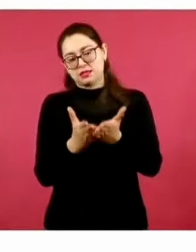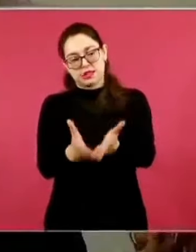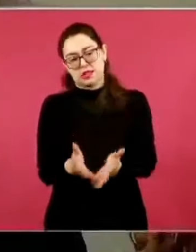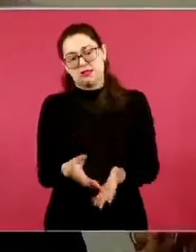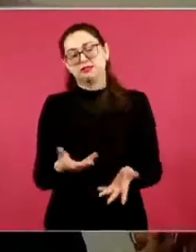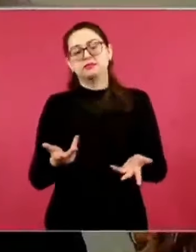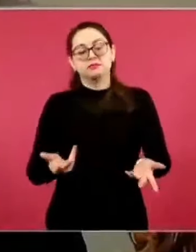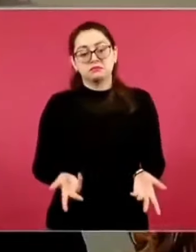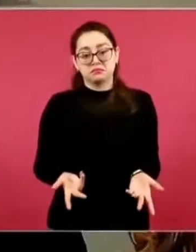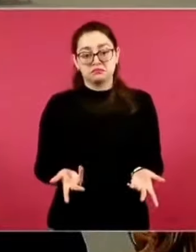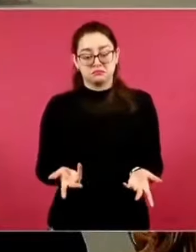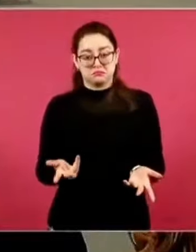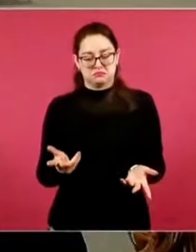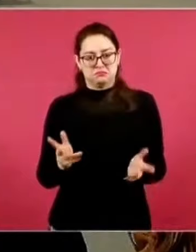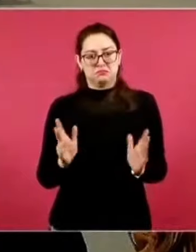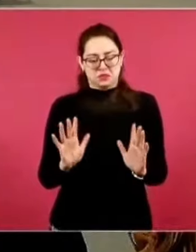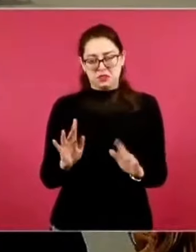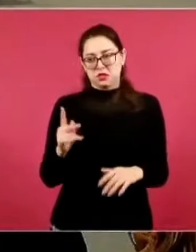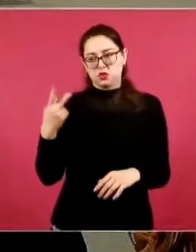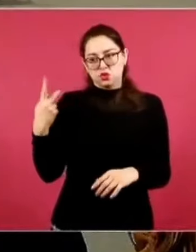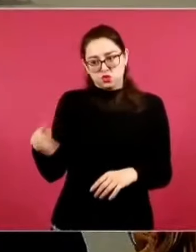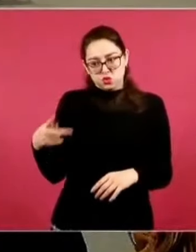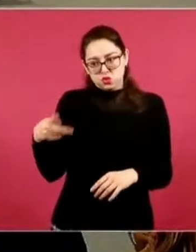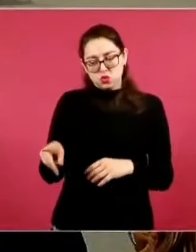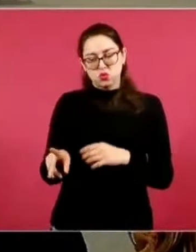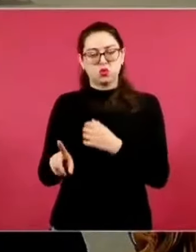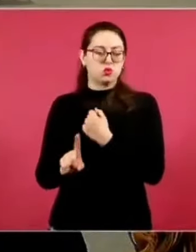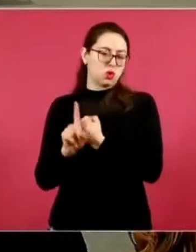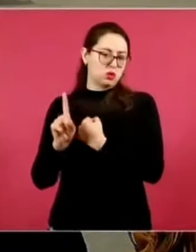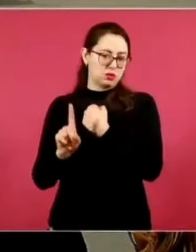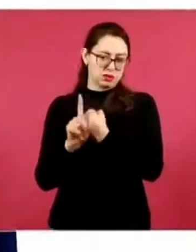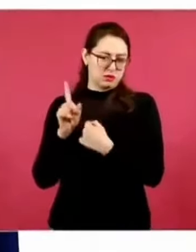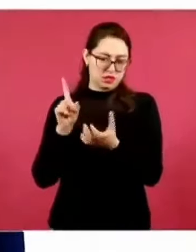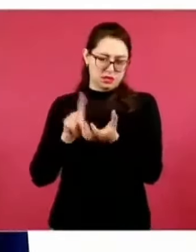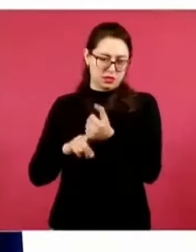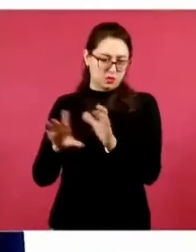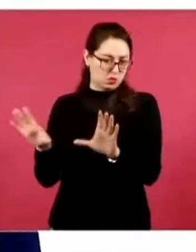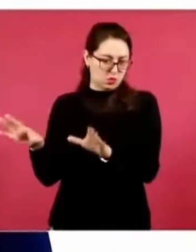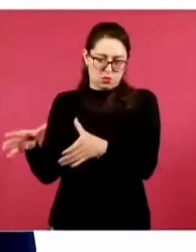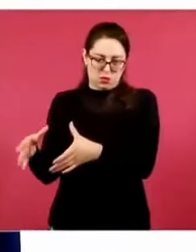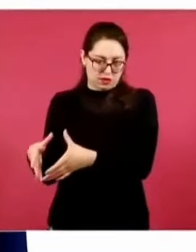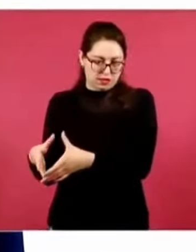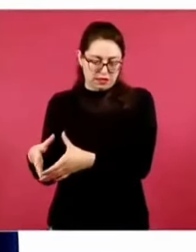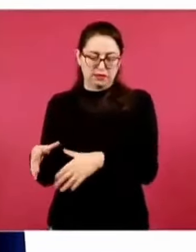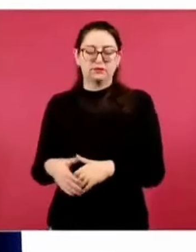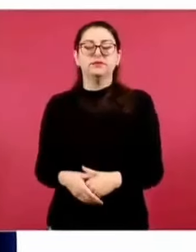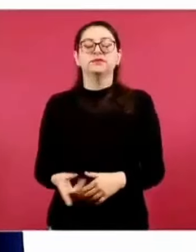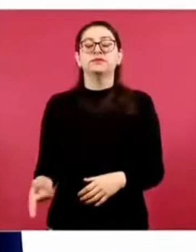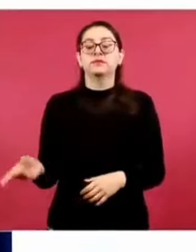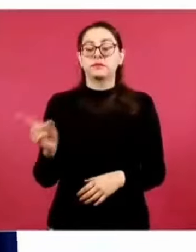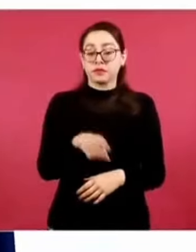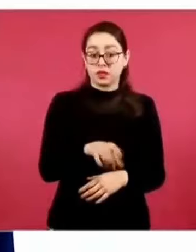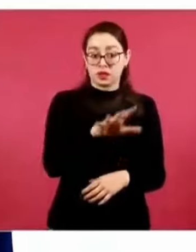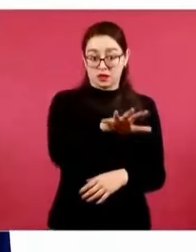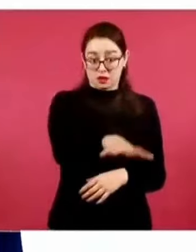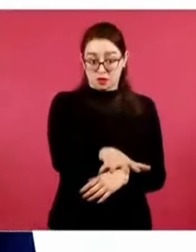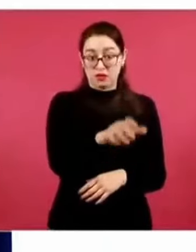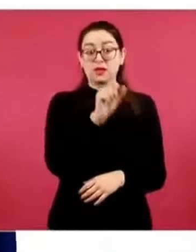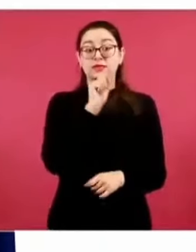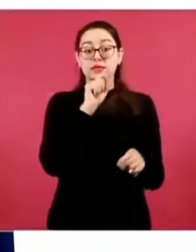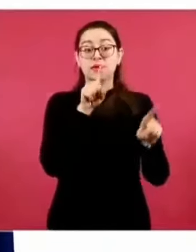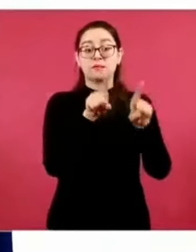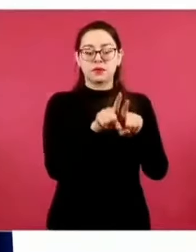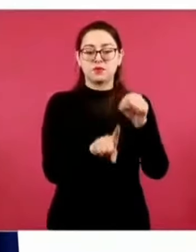Pero no es un tema de inseguridad, insistimos. Asimismo, en el tema de Toninam, existe una controversia con un